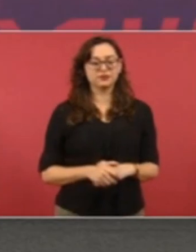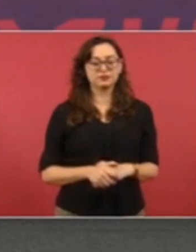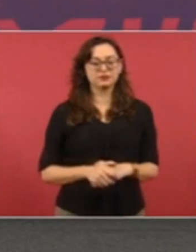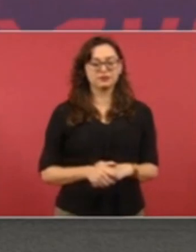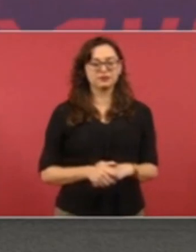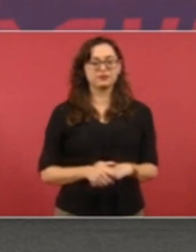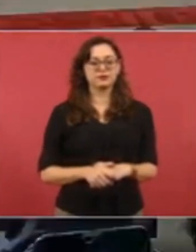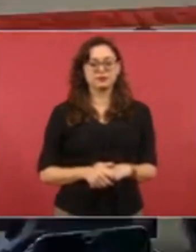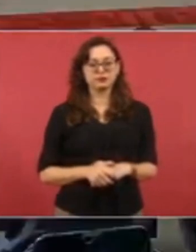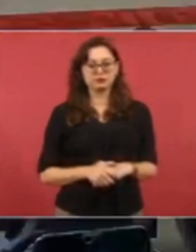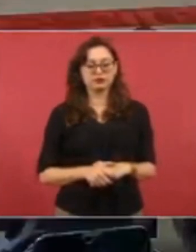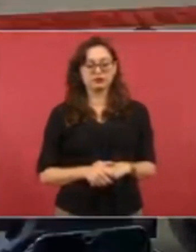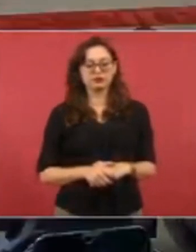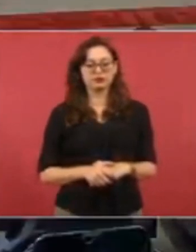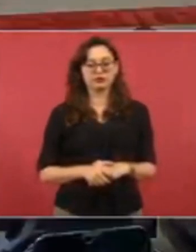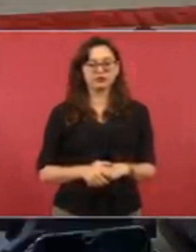redujo